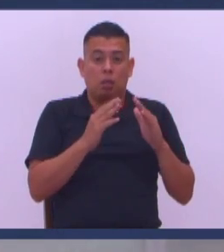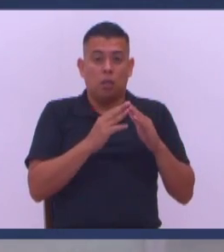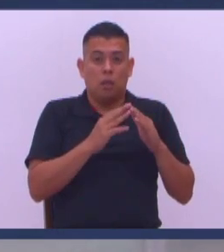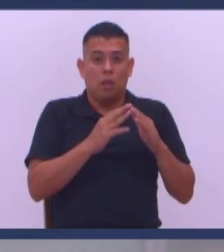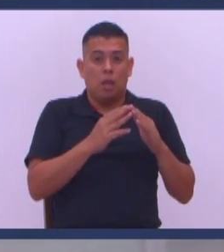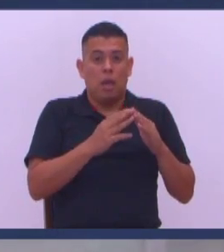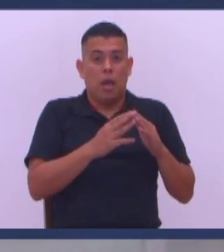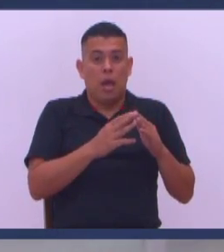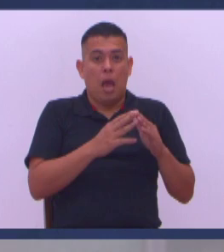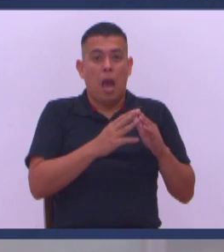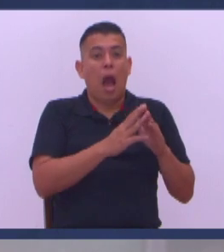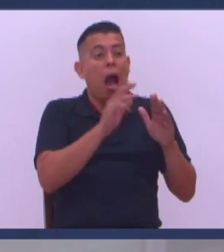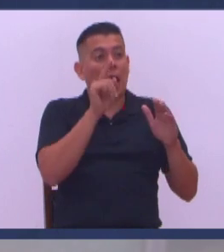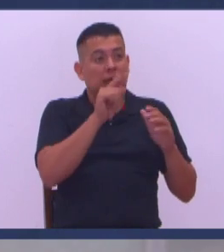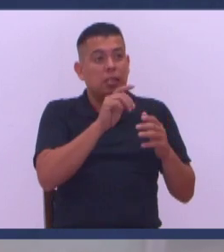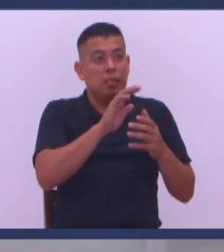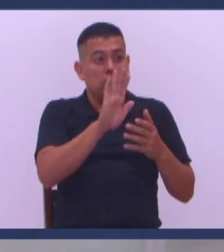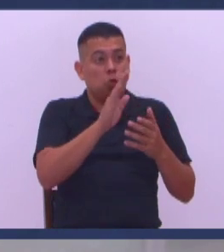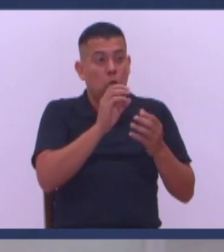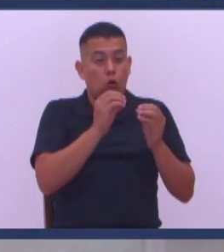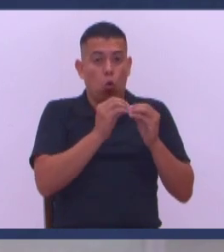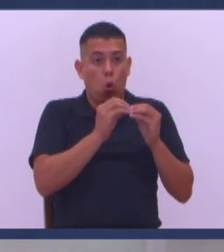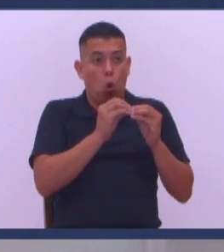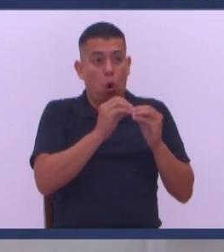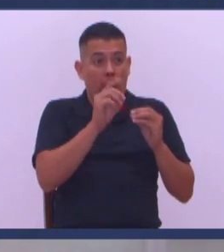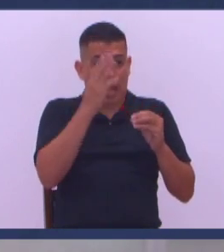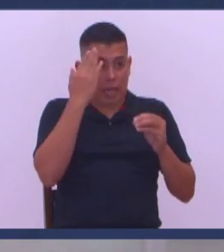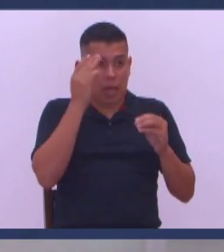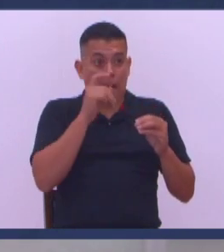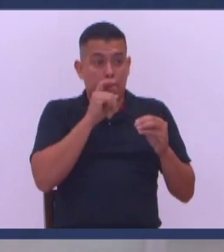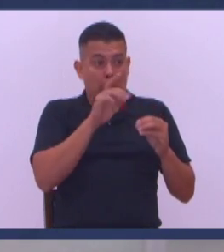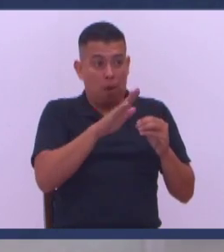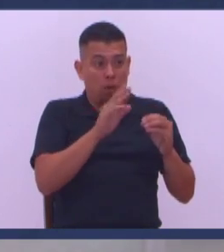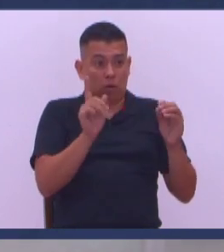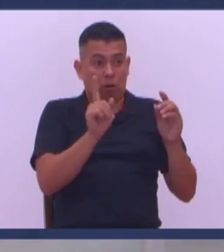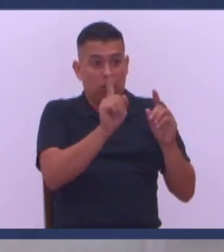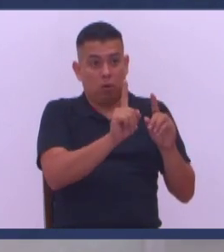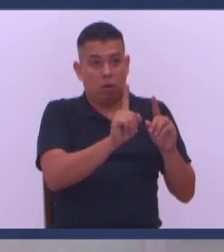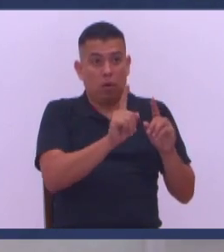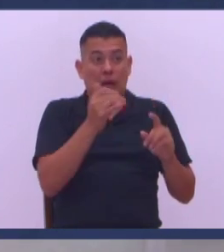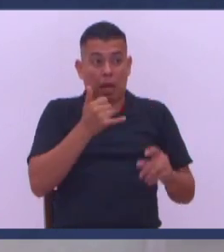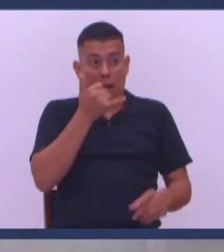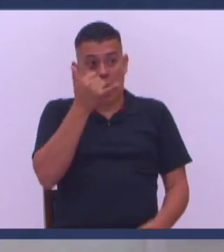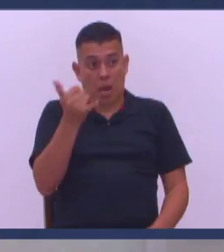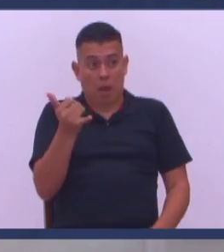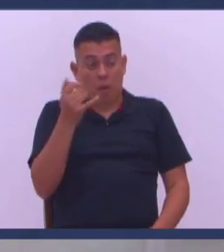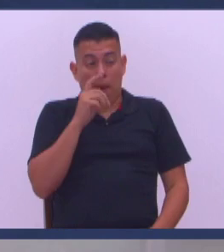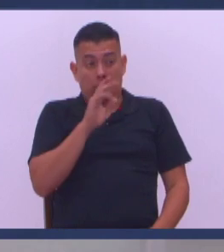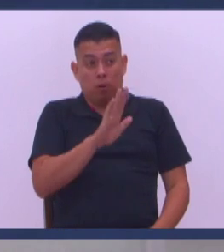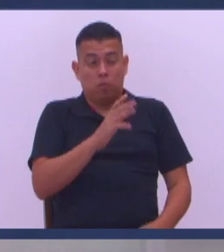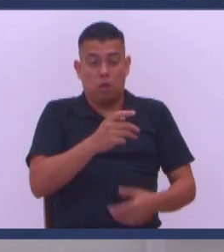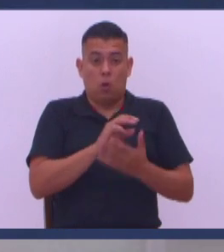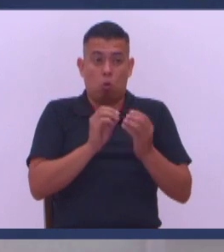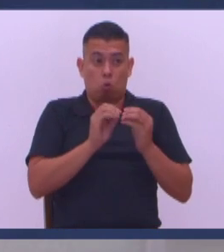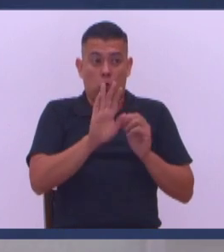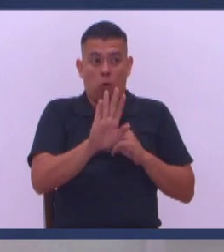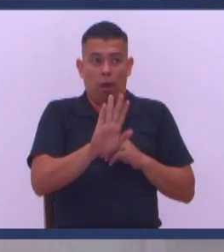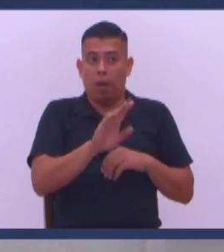dormitorios No Aquí no Si tu papá sabe Que estás aquí Super Si quieres le llamamos Entonces no